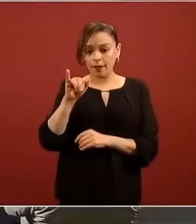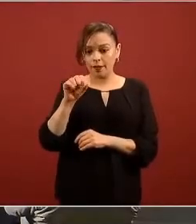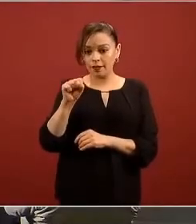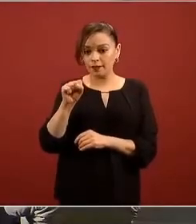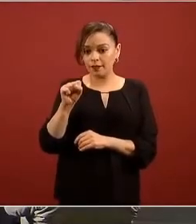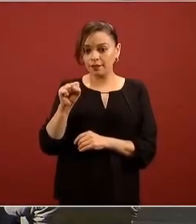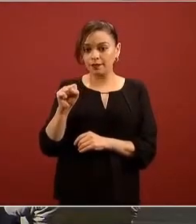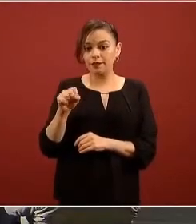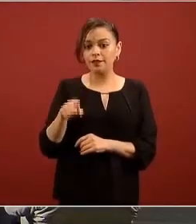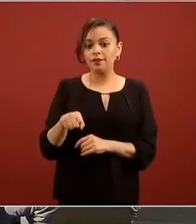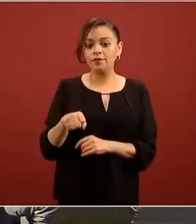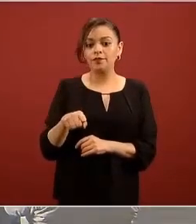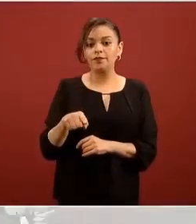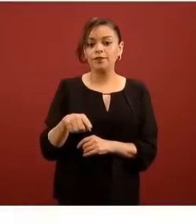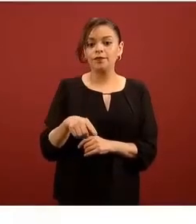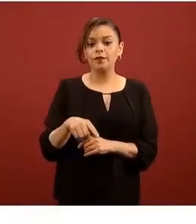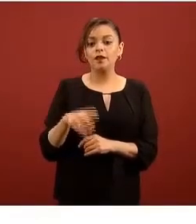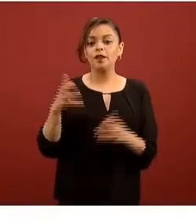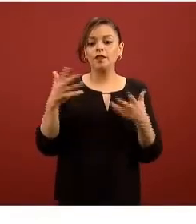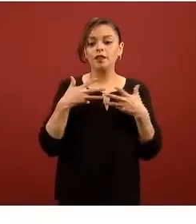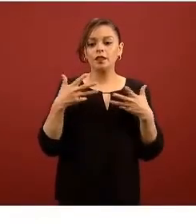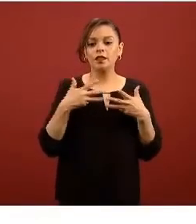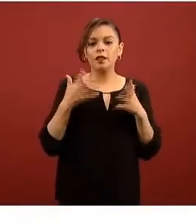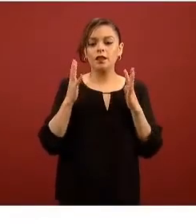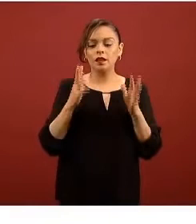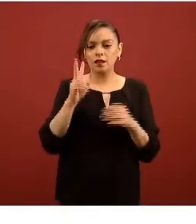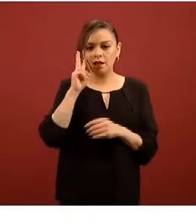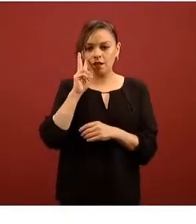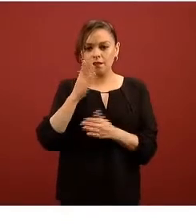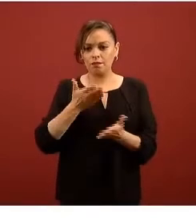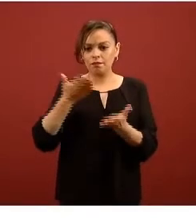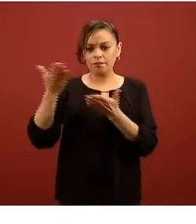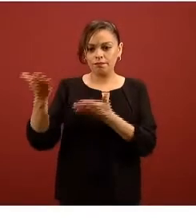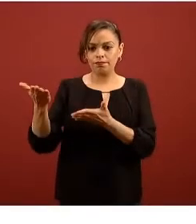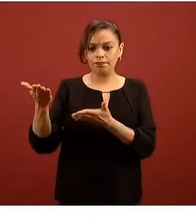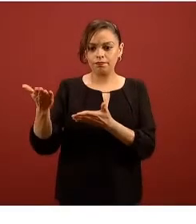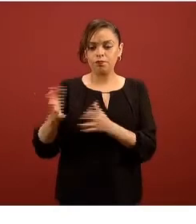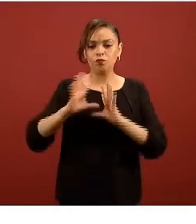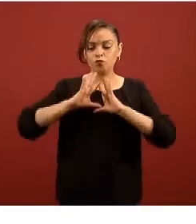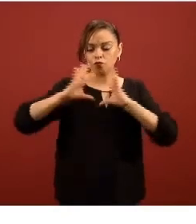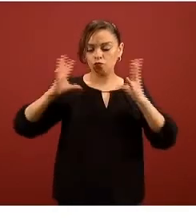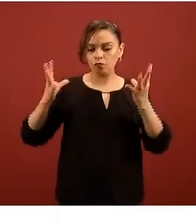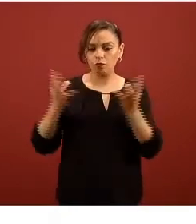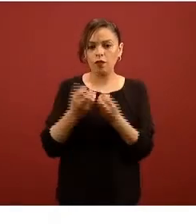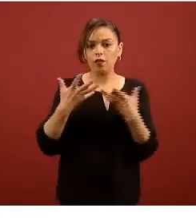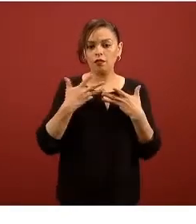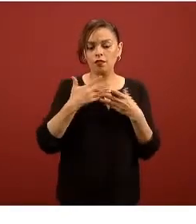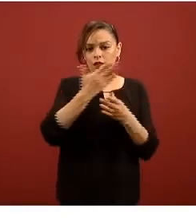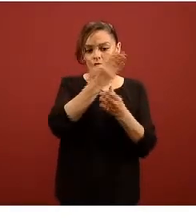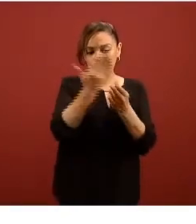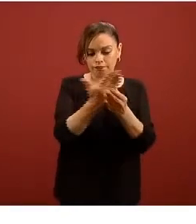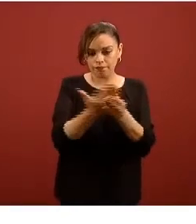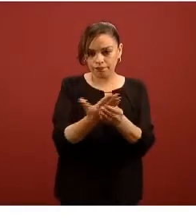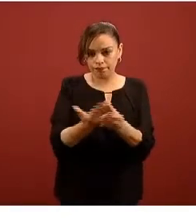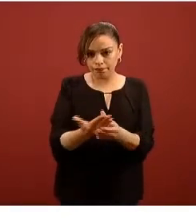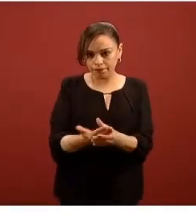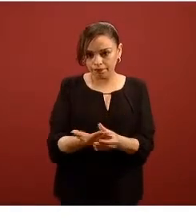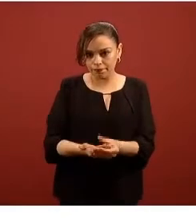seguros pero está a punto de salir ahí sí ya se sometió todo el expediente también